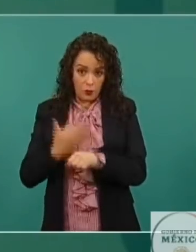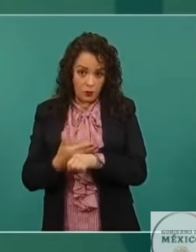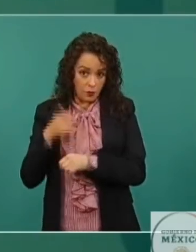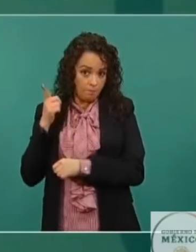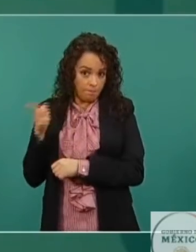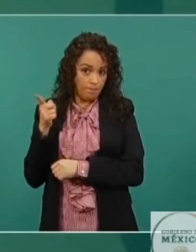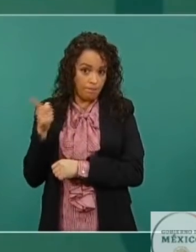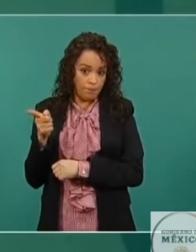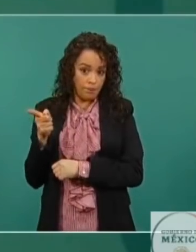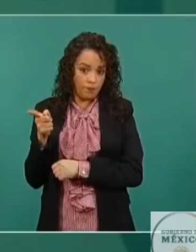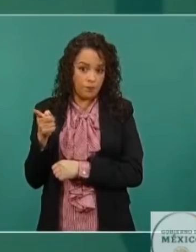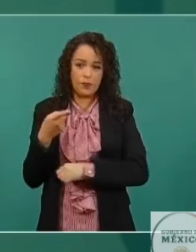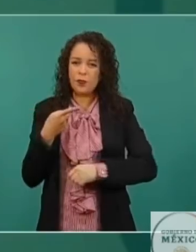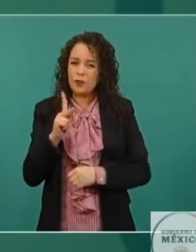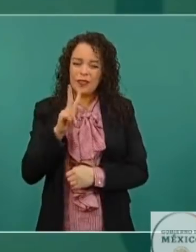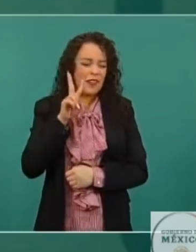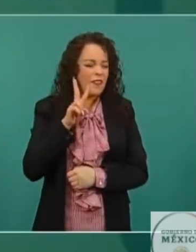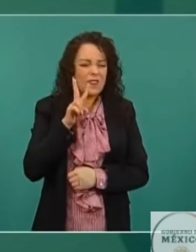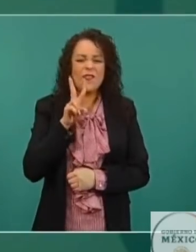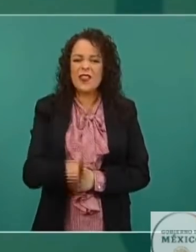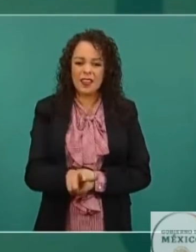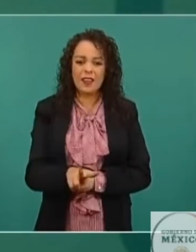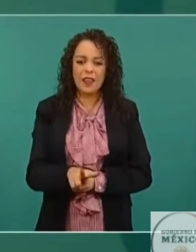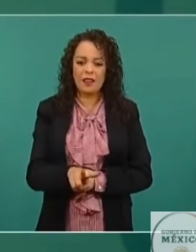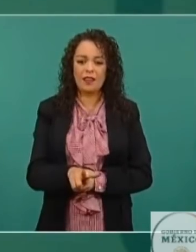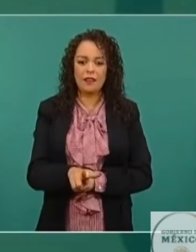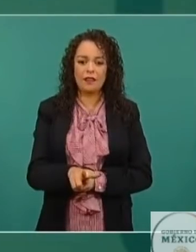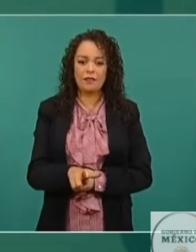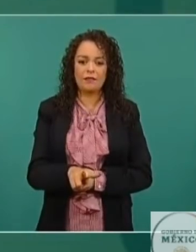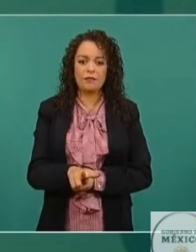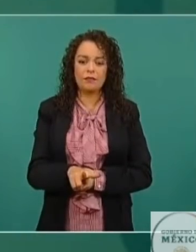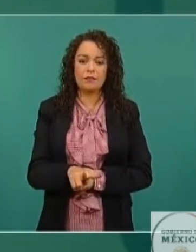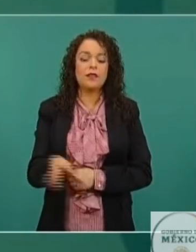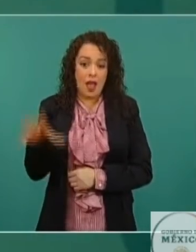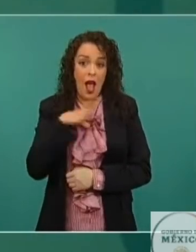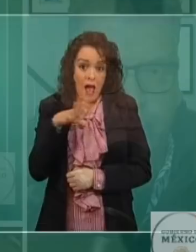Hay una realidad y eso es lo que él debería de aclarar.